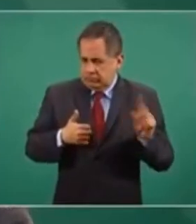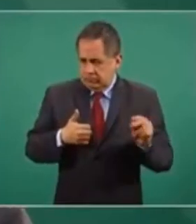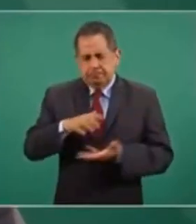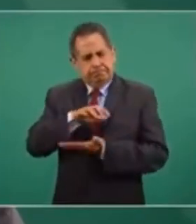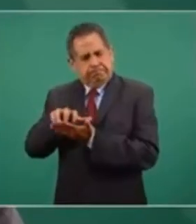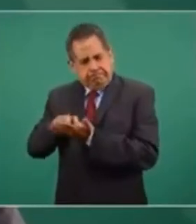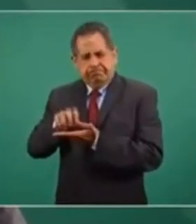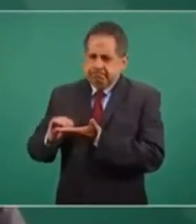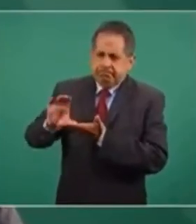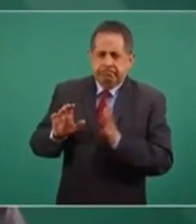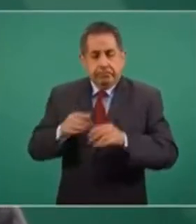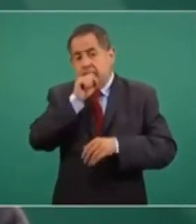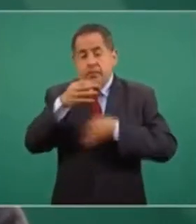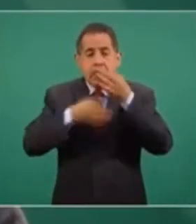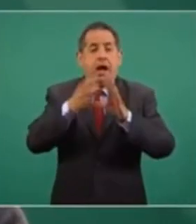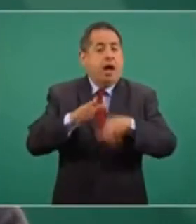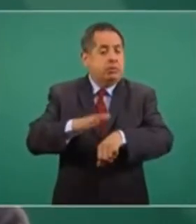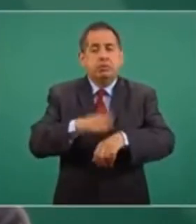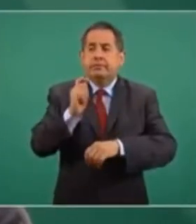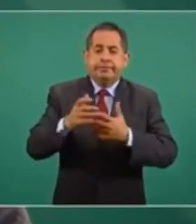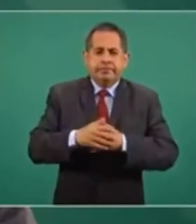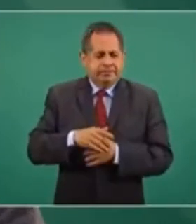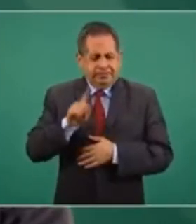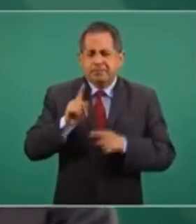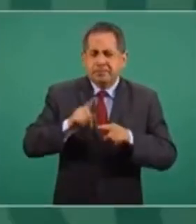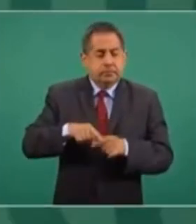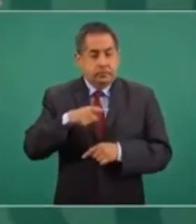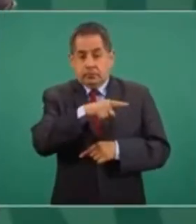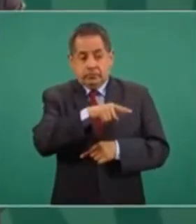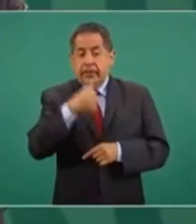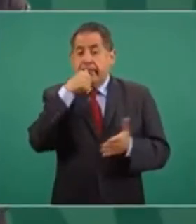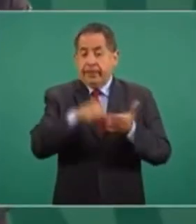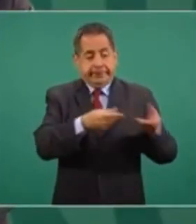Ya también aprovecho para informarles que me envió una carta